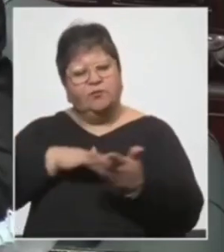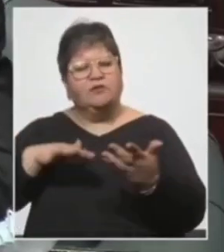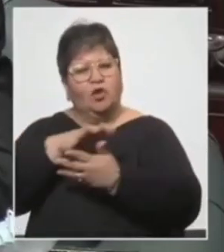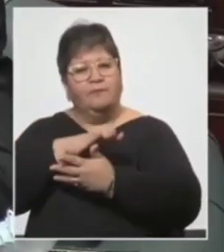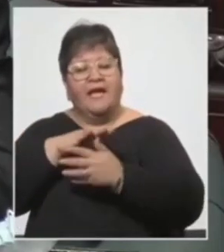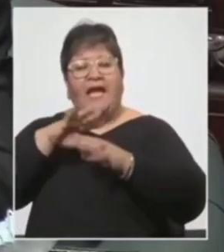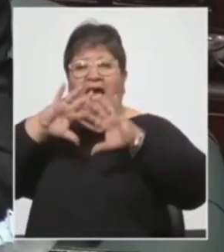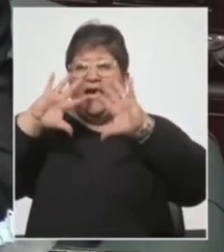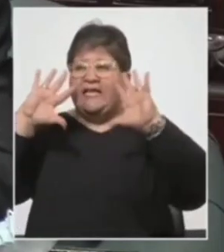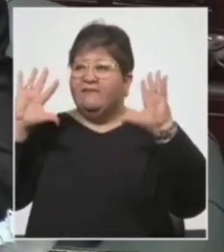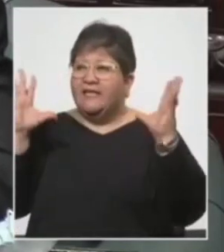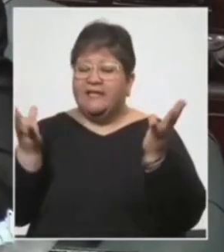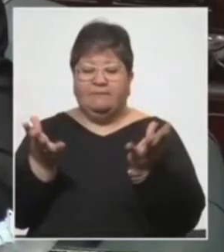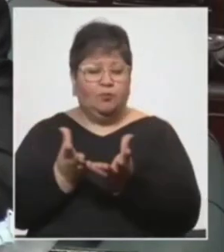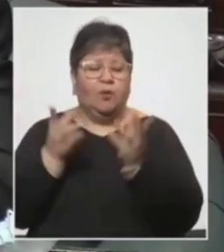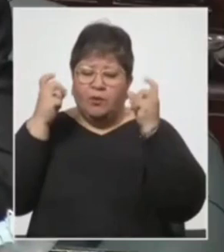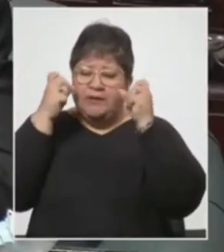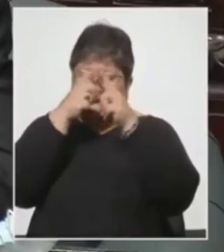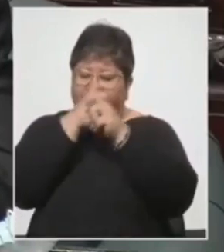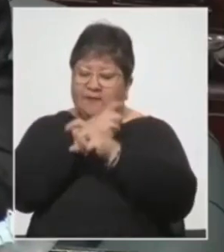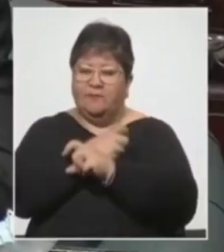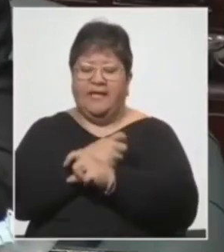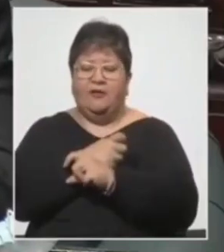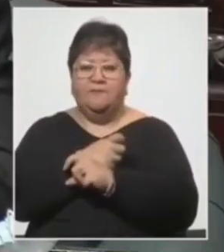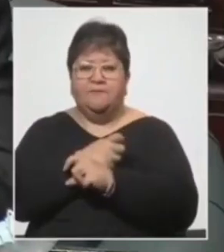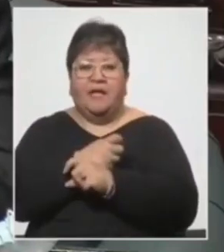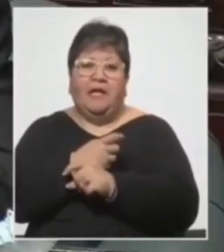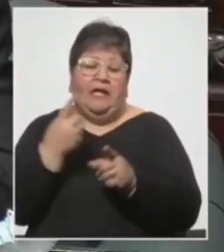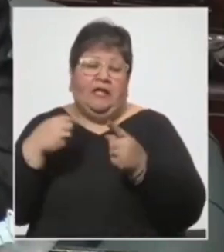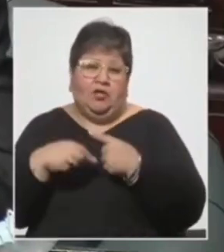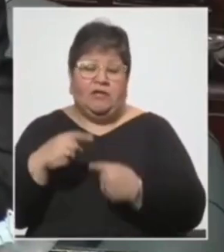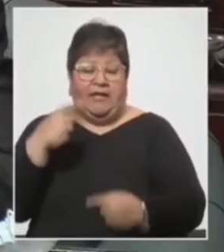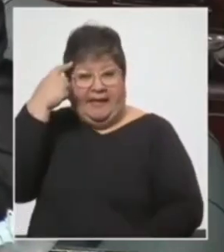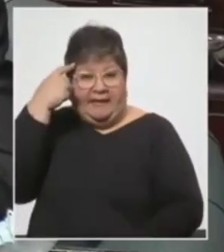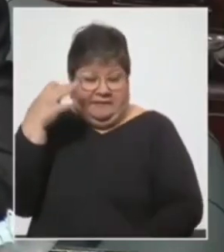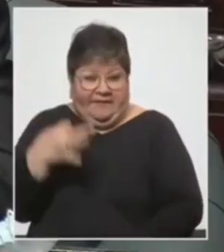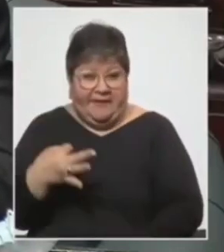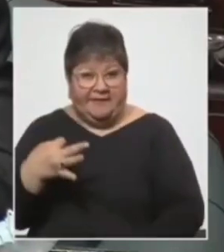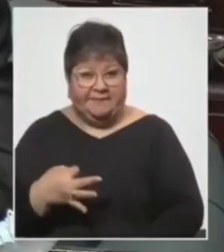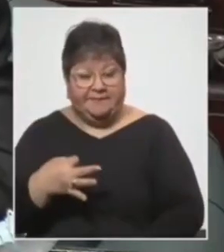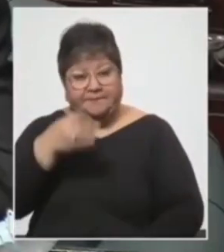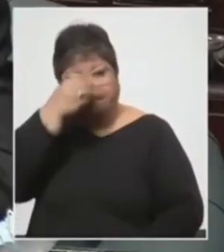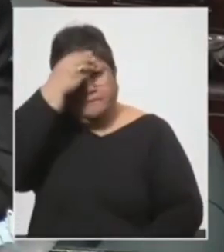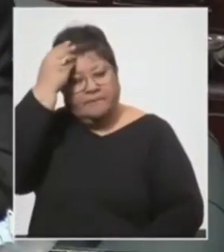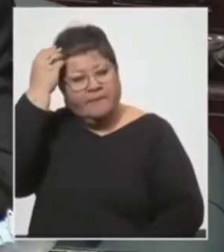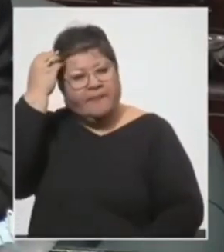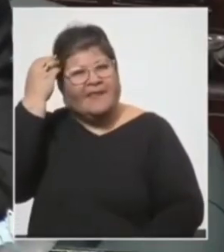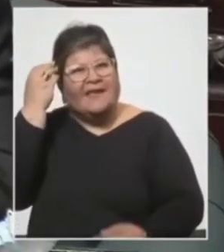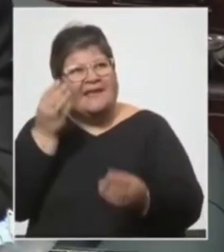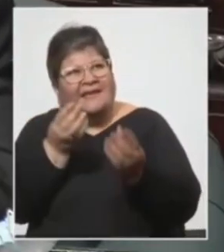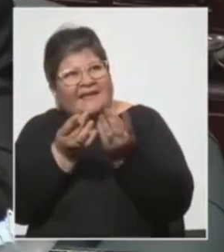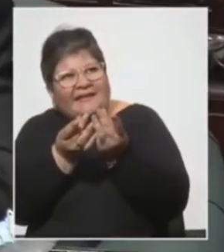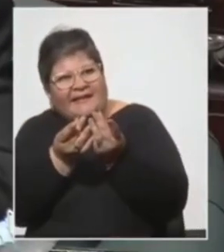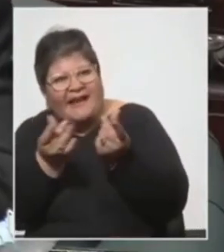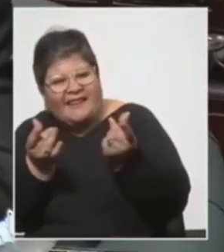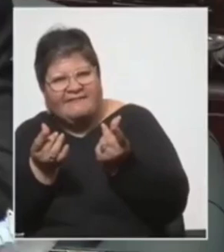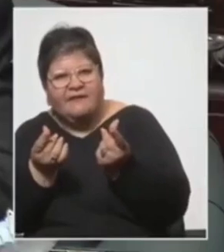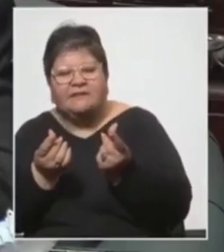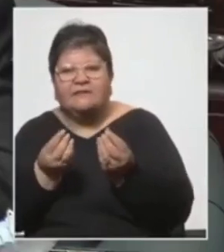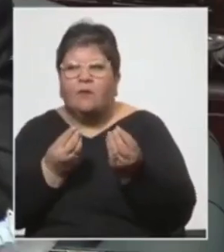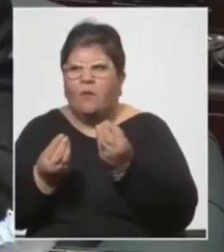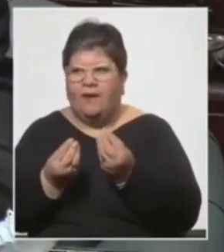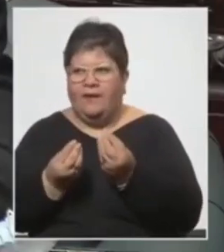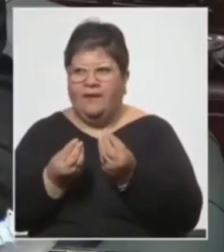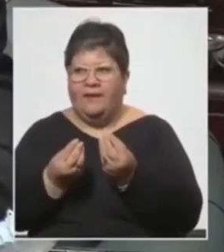por lo tanto el cierre de fronteras es una medida razonable el matiz como bien planteaba el senador Carrera estaba en bueno